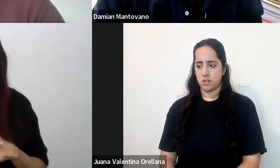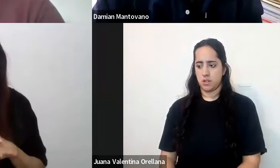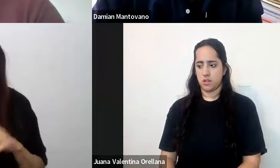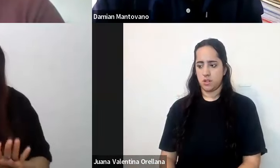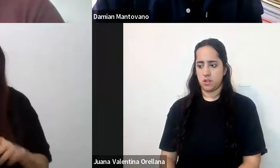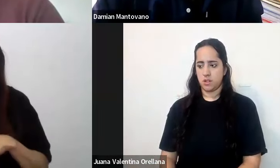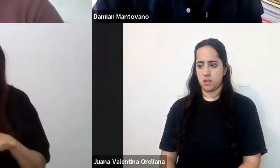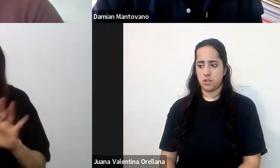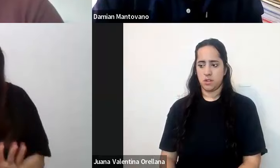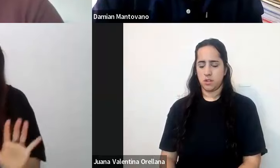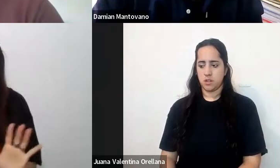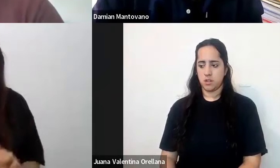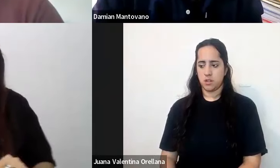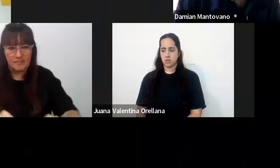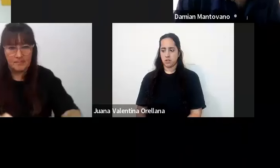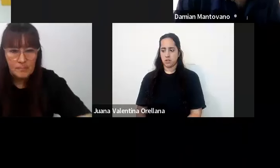ideas pero está muy poco desarrollado